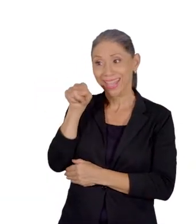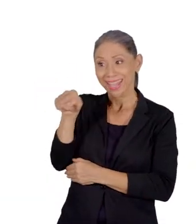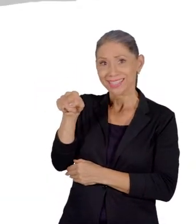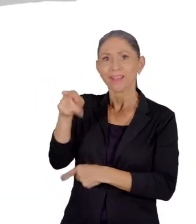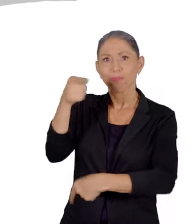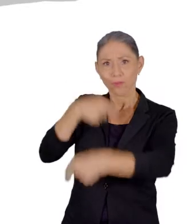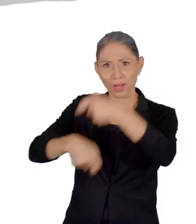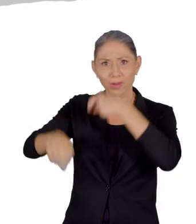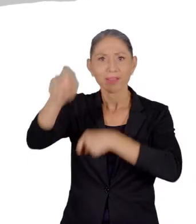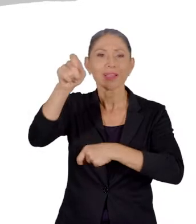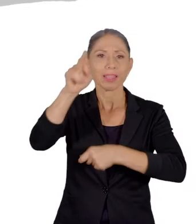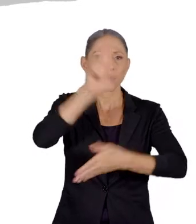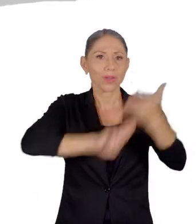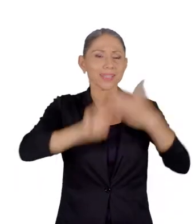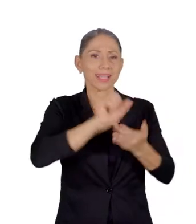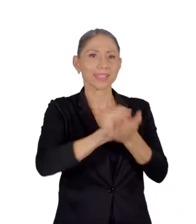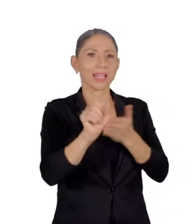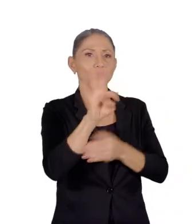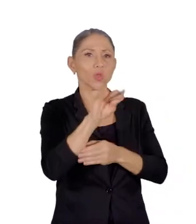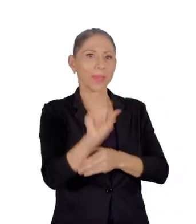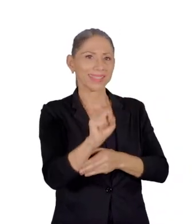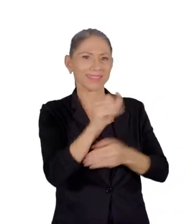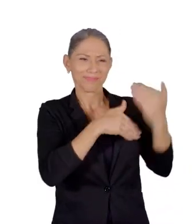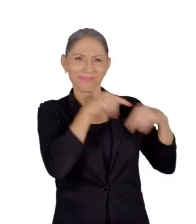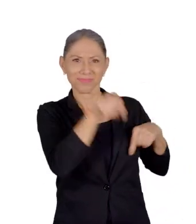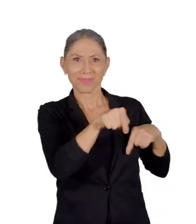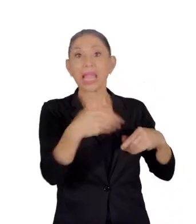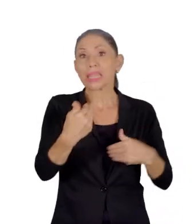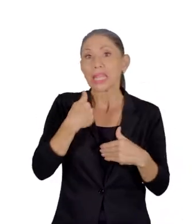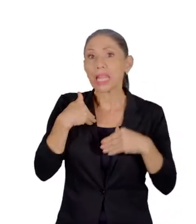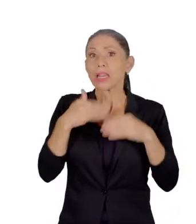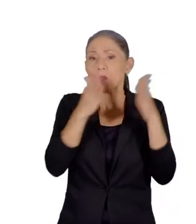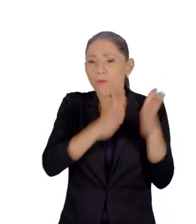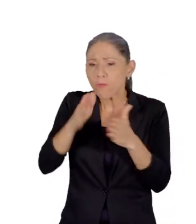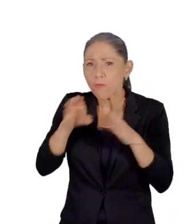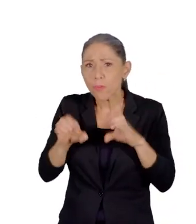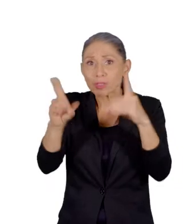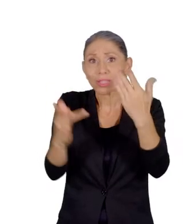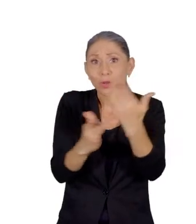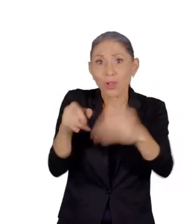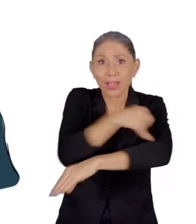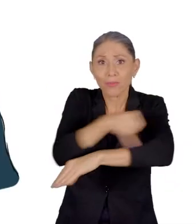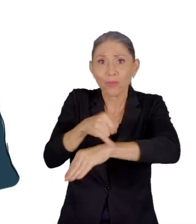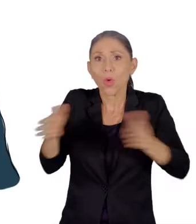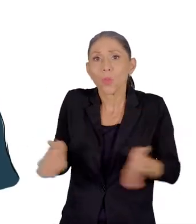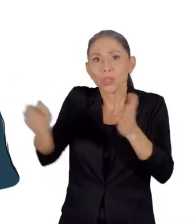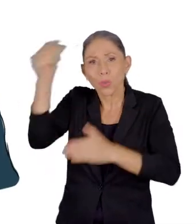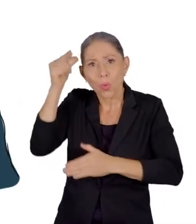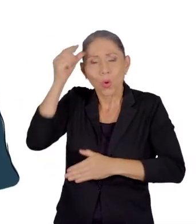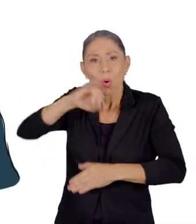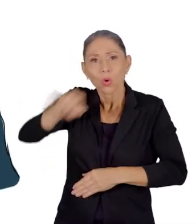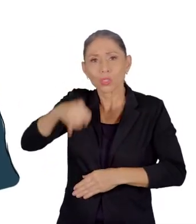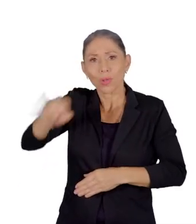la Universidad de Santo Tomás. Contar con formación tecnológica y de ingenierías motivó a la administración de José Joaquín